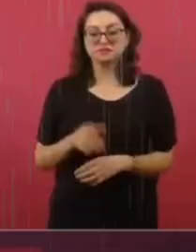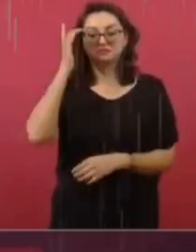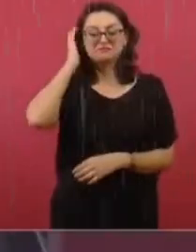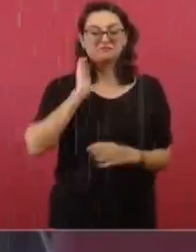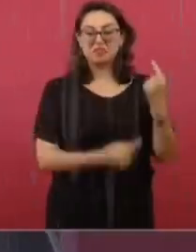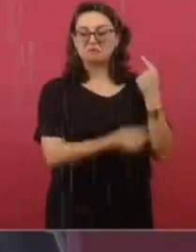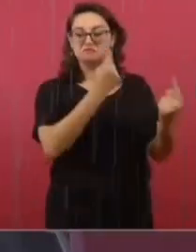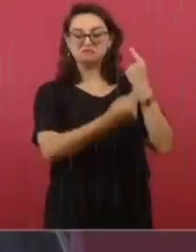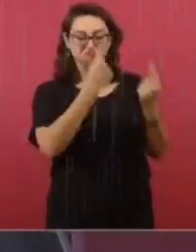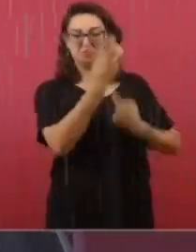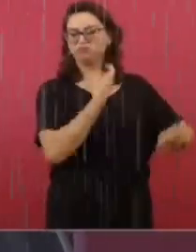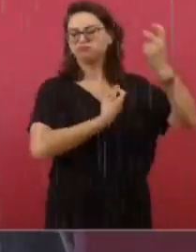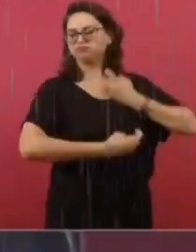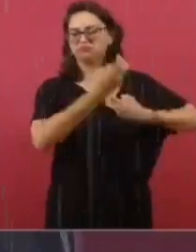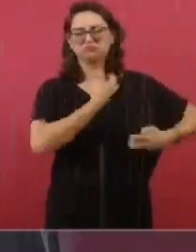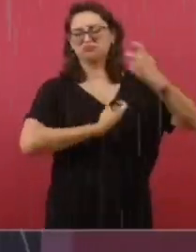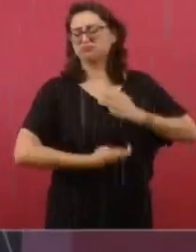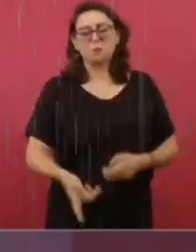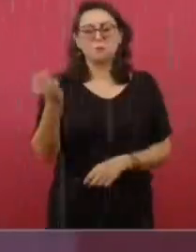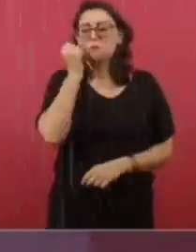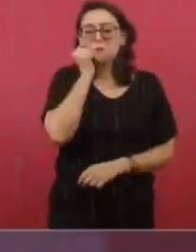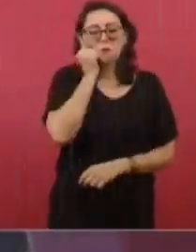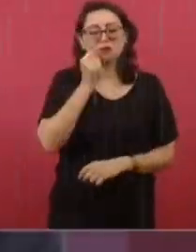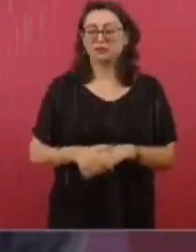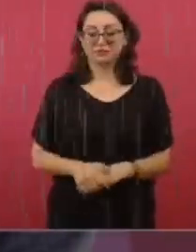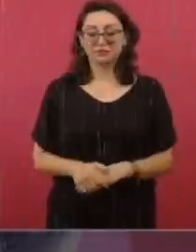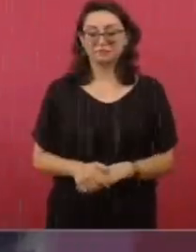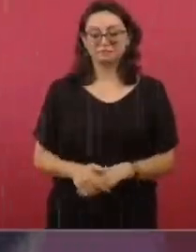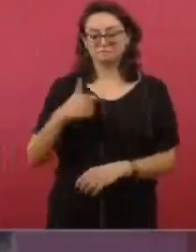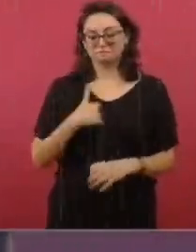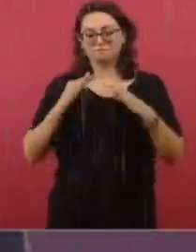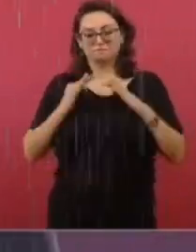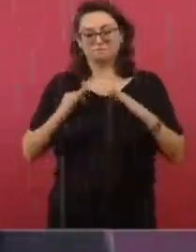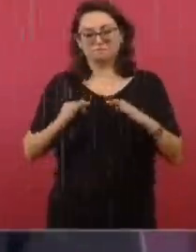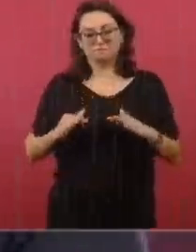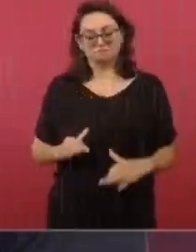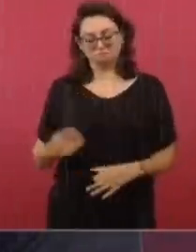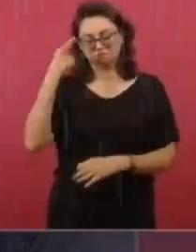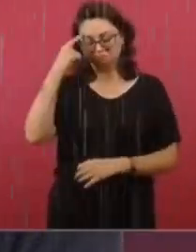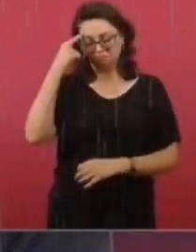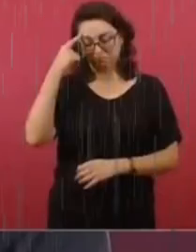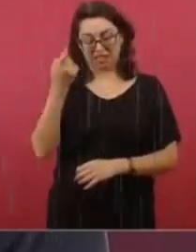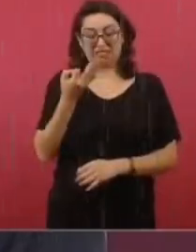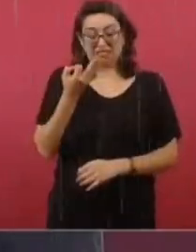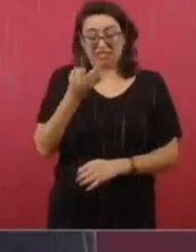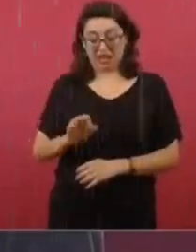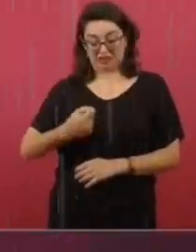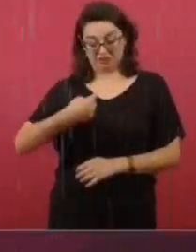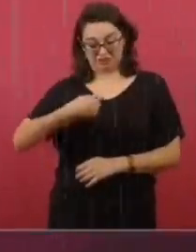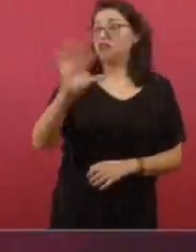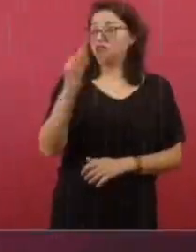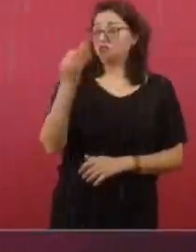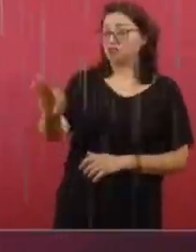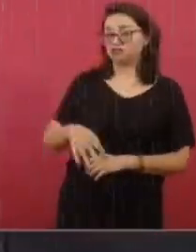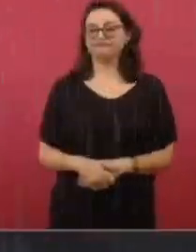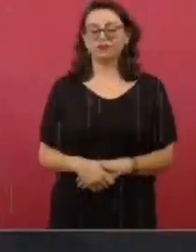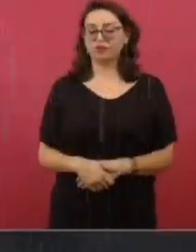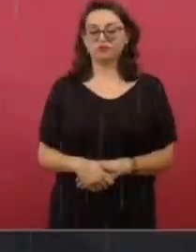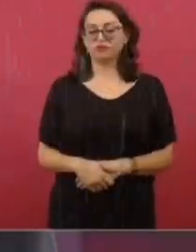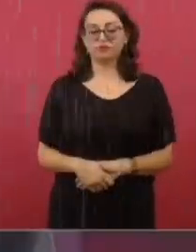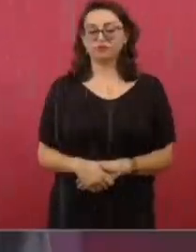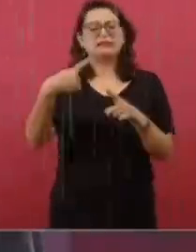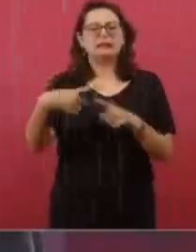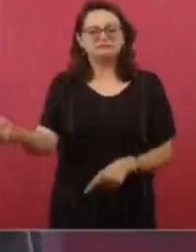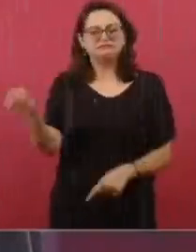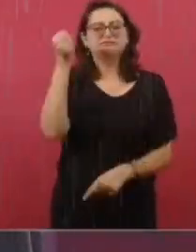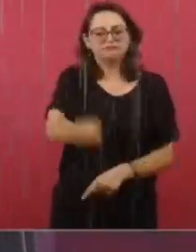conciencia tranquila. Pero no voy a ceder porque sería traicionarme a mí mismo y traicionar al pueblo. ¿Para qué me